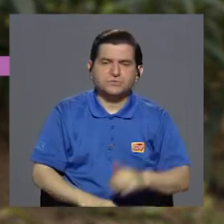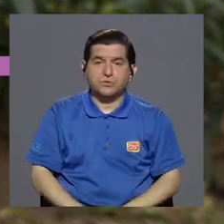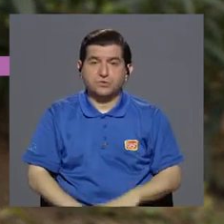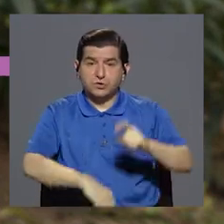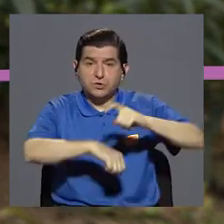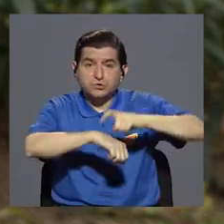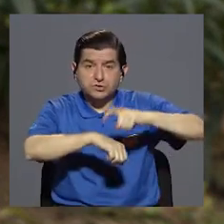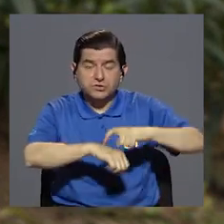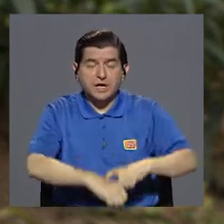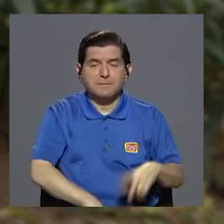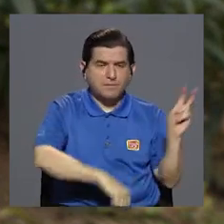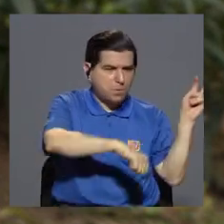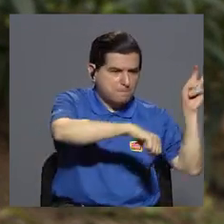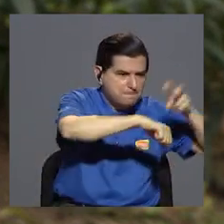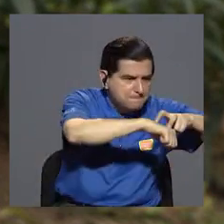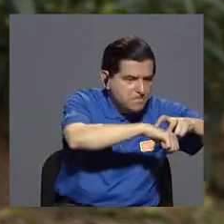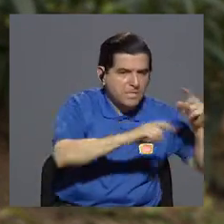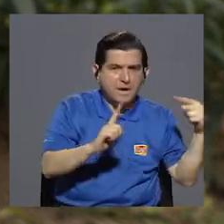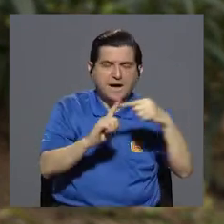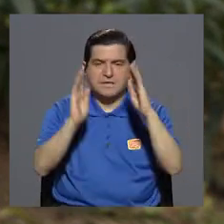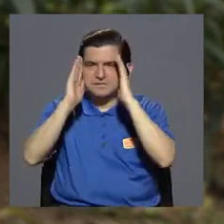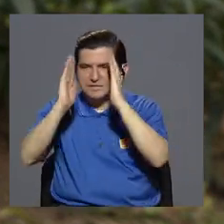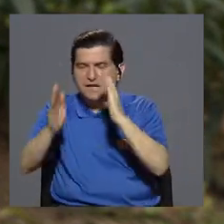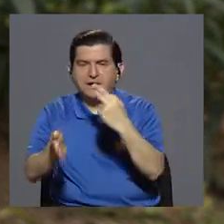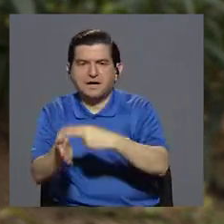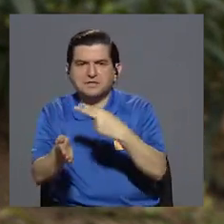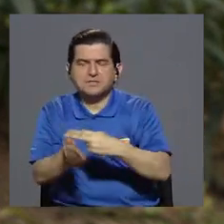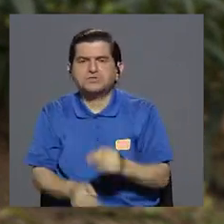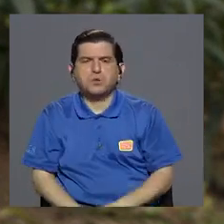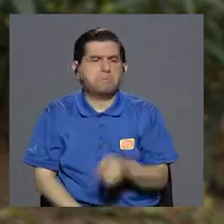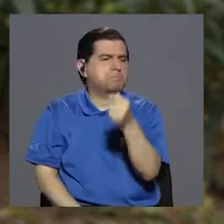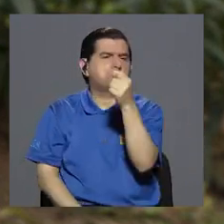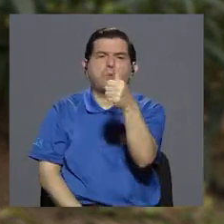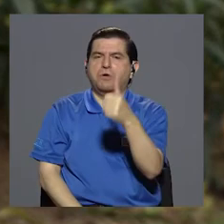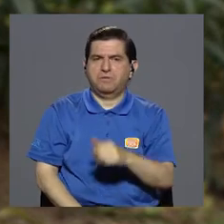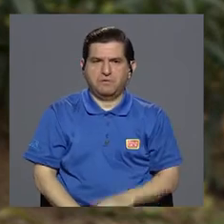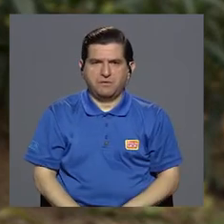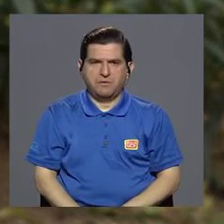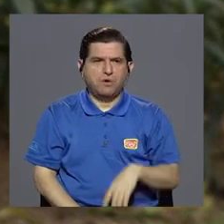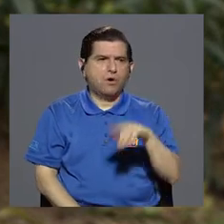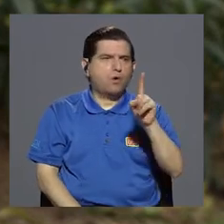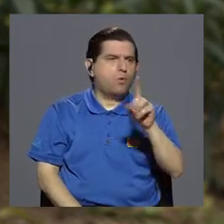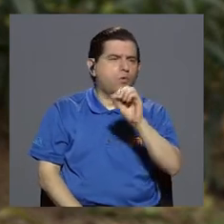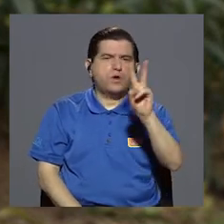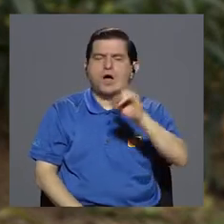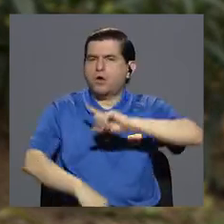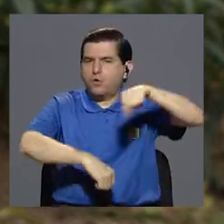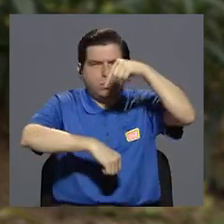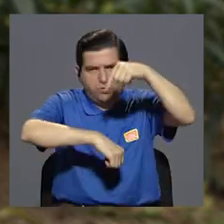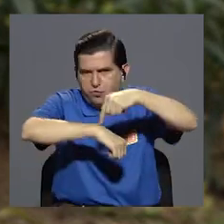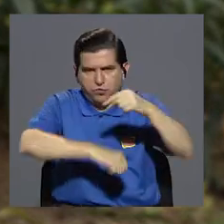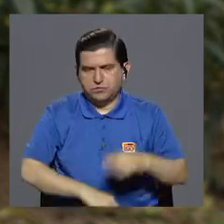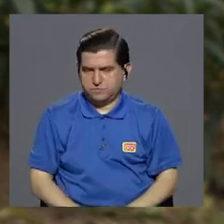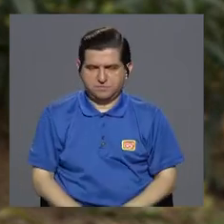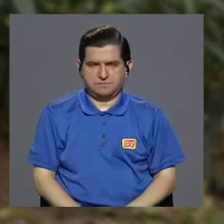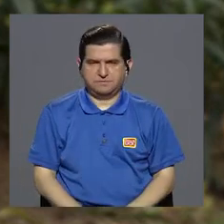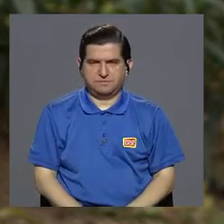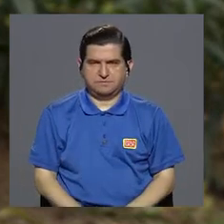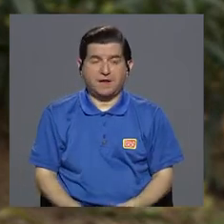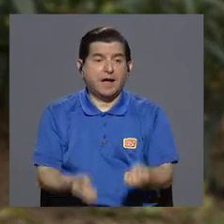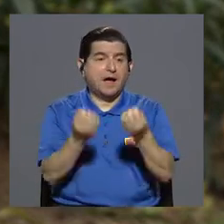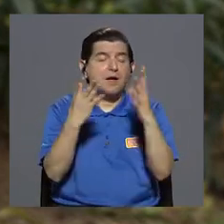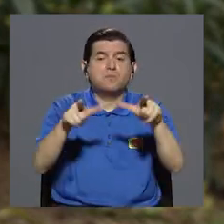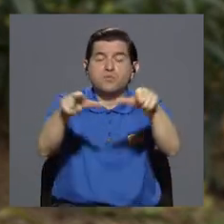tiempo que transcurre entre la mordedura y la atención hospitalaria es relativamente corto. Es de una, dos horas porque hay muchos